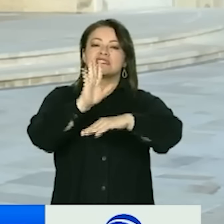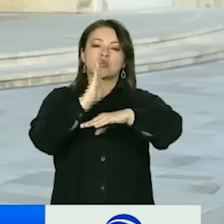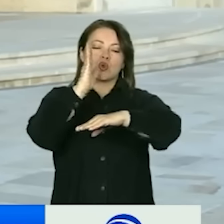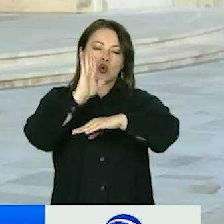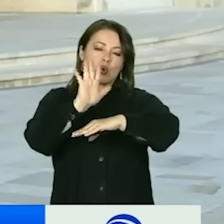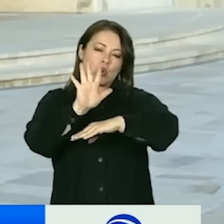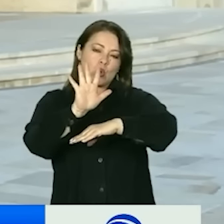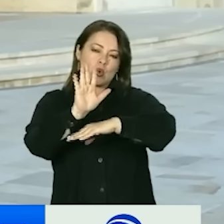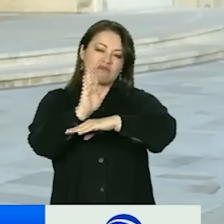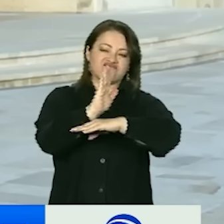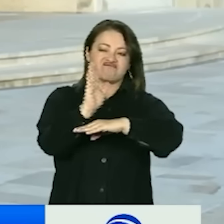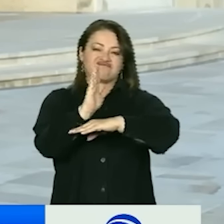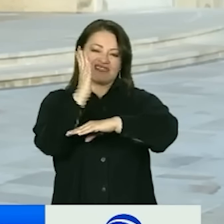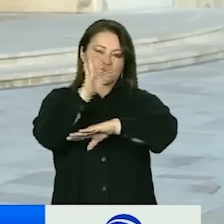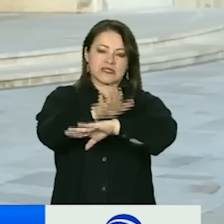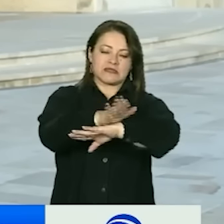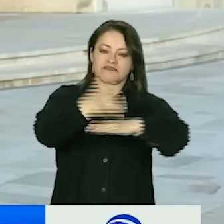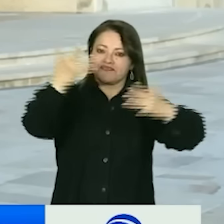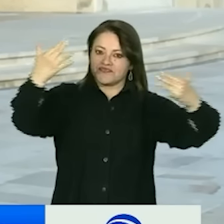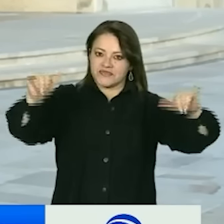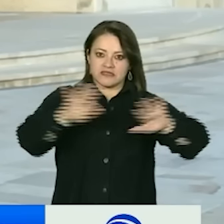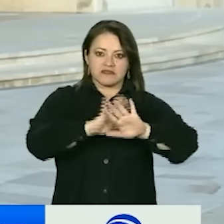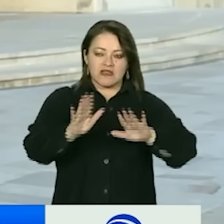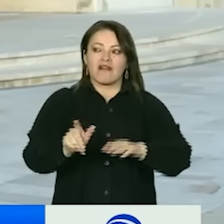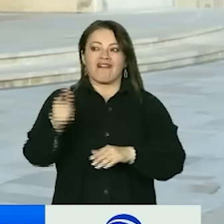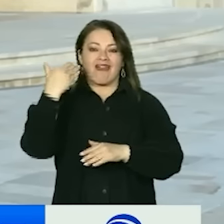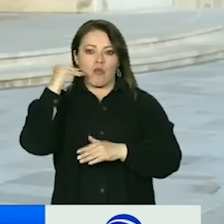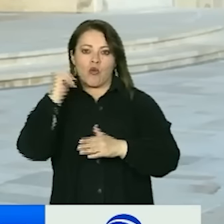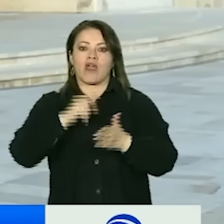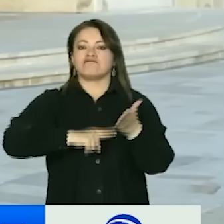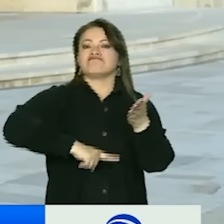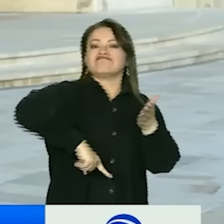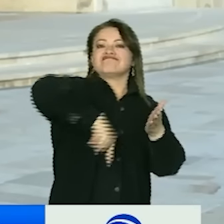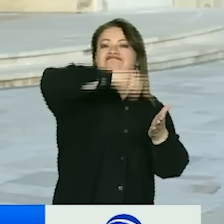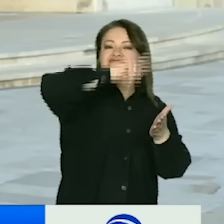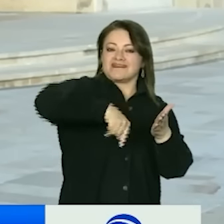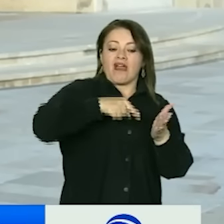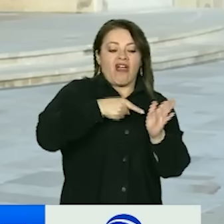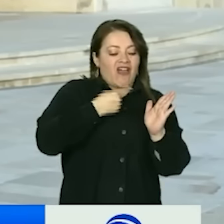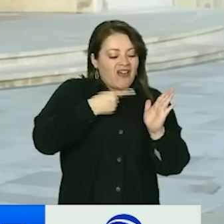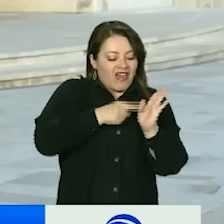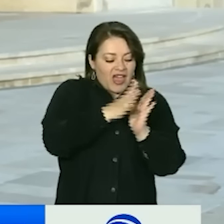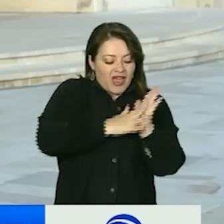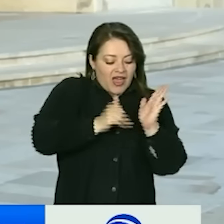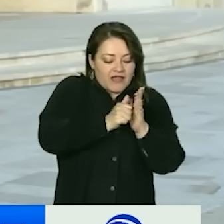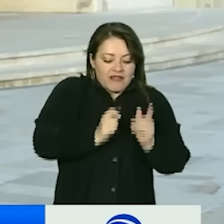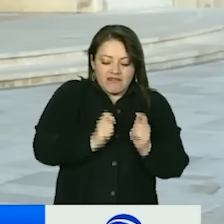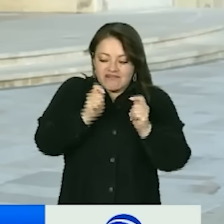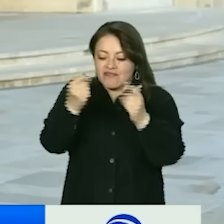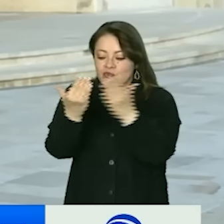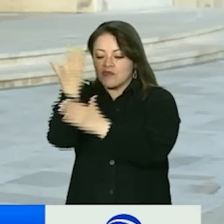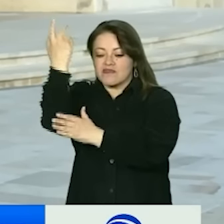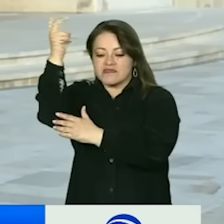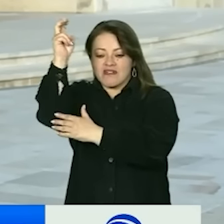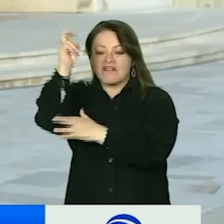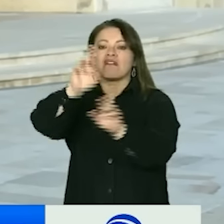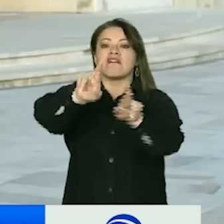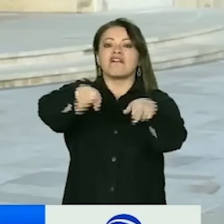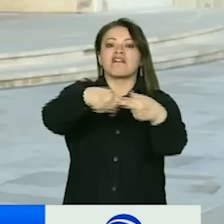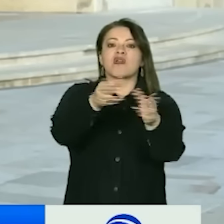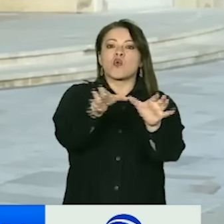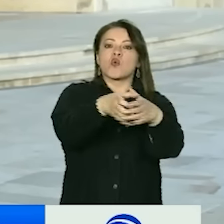tarde. Ella vino aquí a firmar el acta administrativa que la nombra nueva fiscal general de la Nación. Se reunió con el presidente de la Corte,